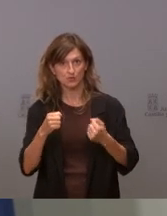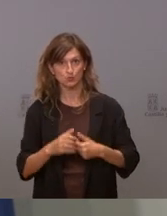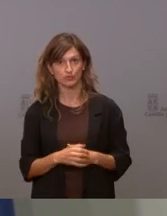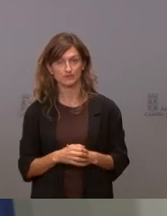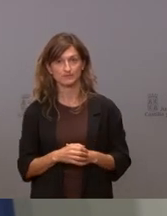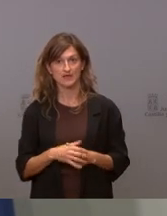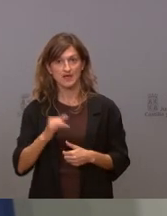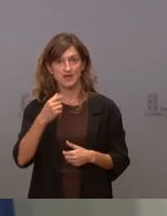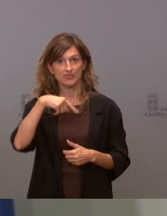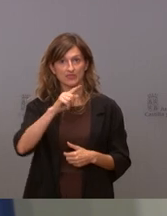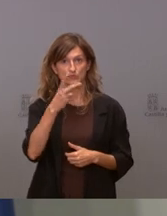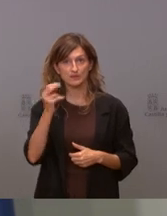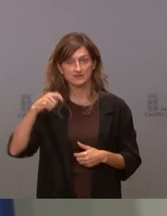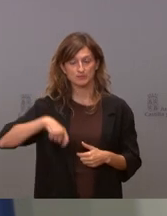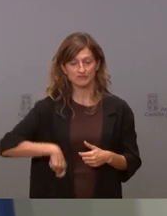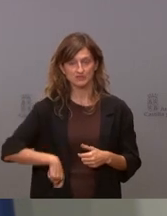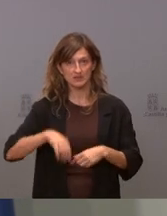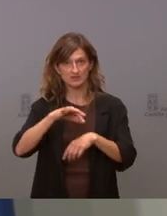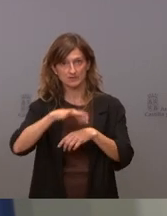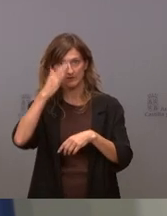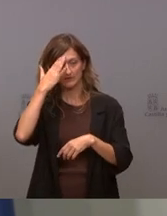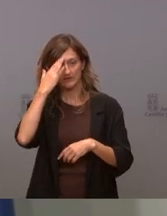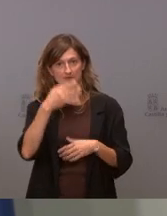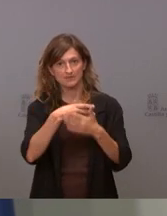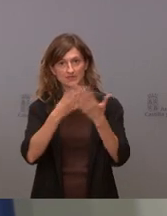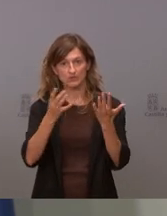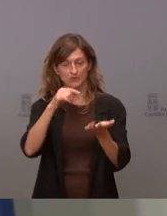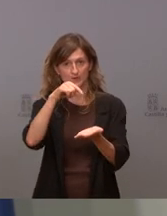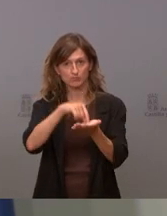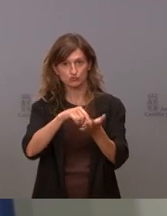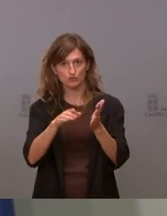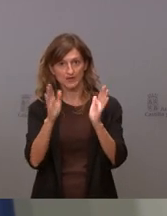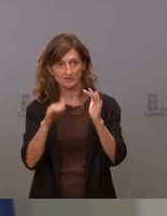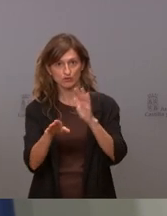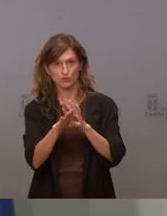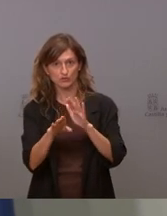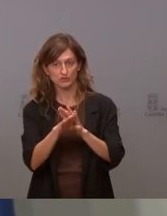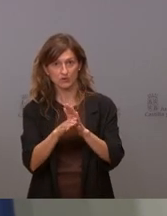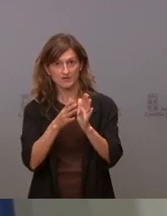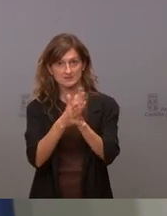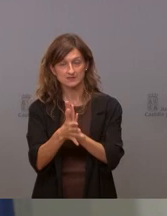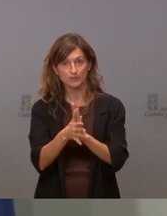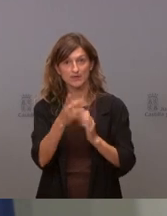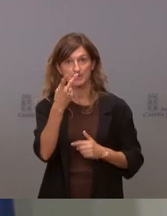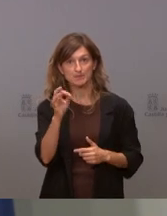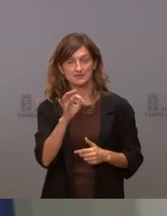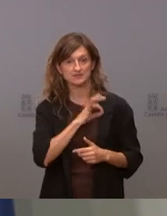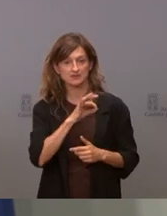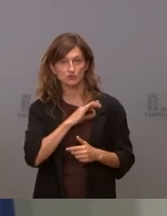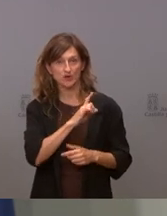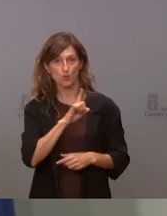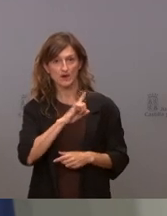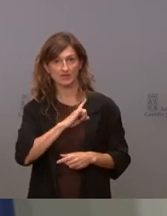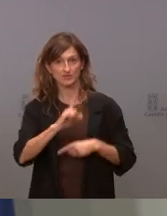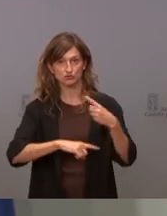hay 120 profesionales de atención primaria hay 19 puntos de atención continuada es decir hay 19 20 señores que salen de guardia todos